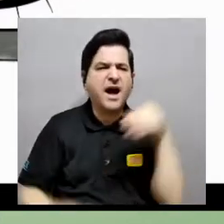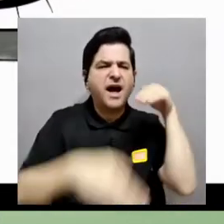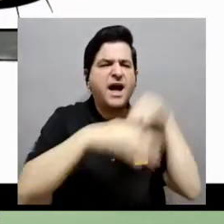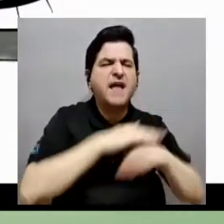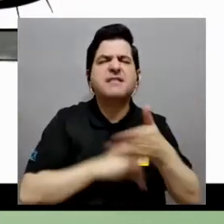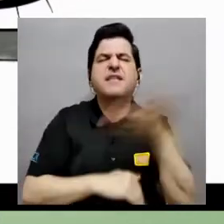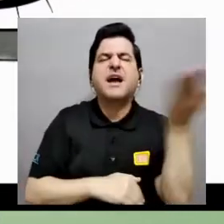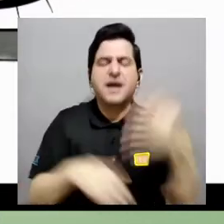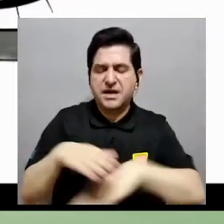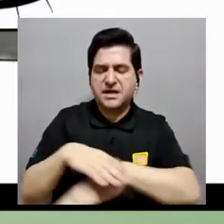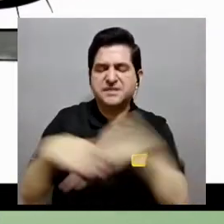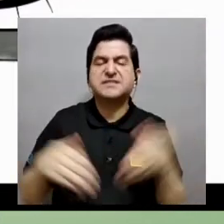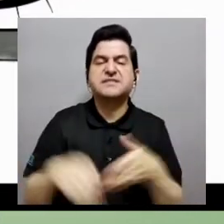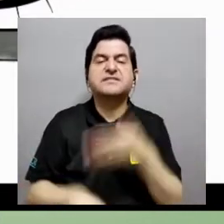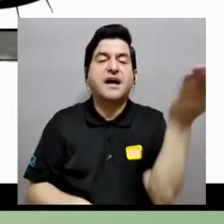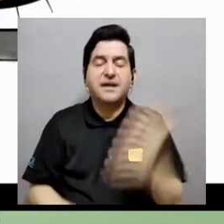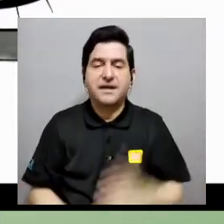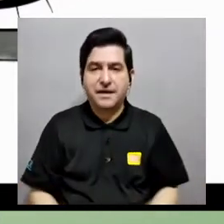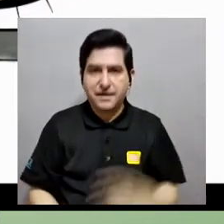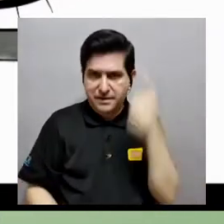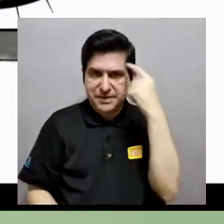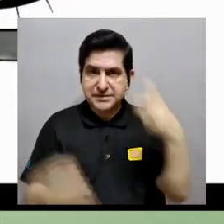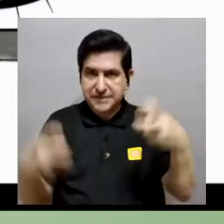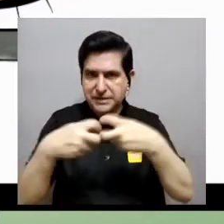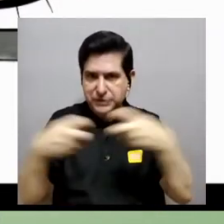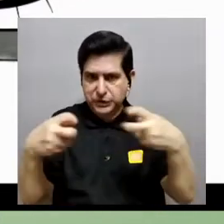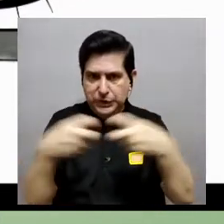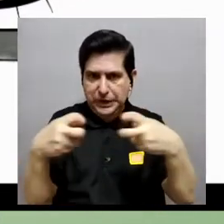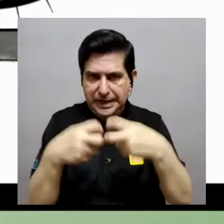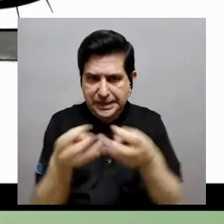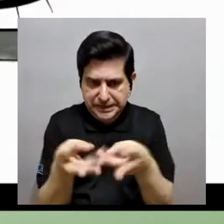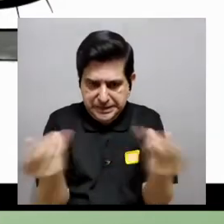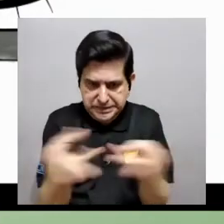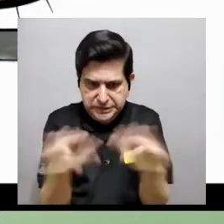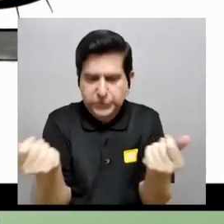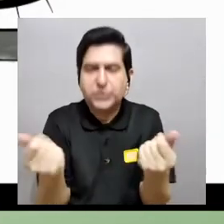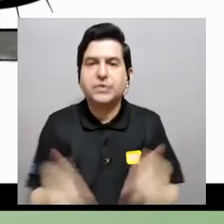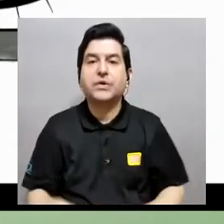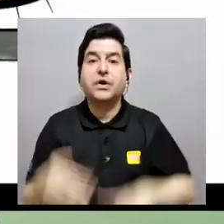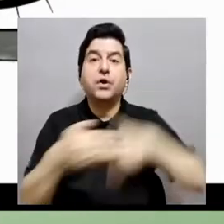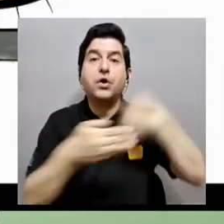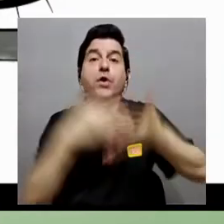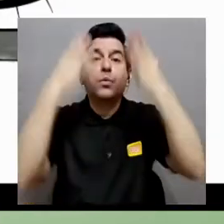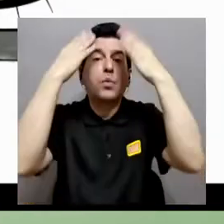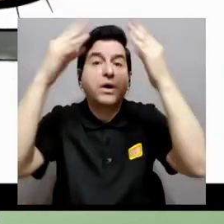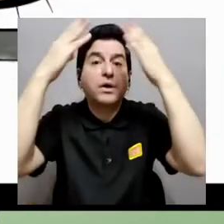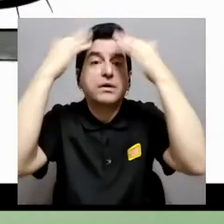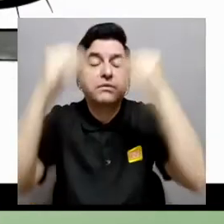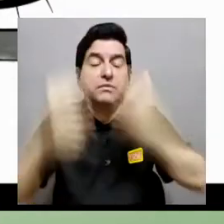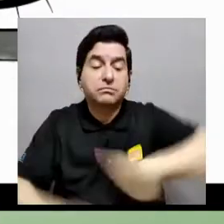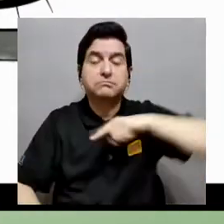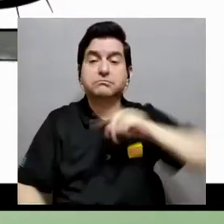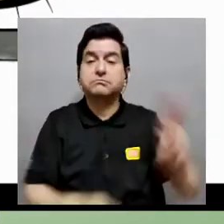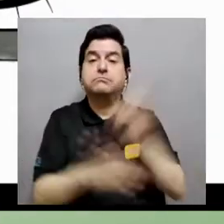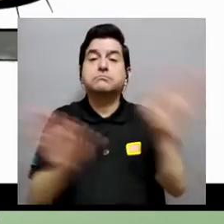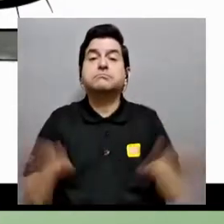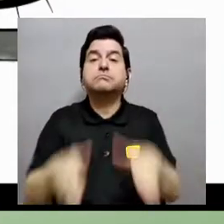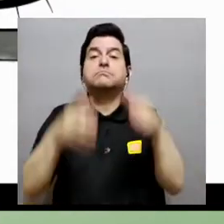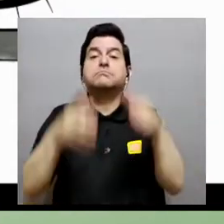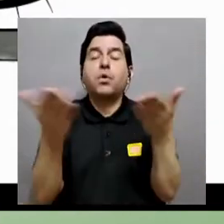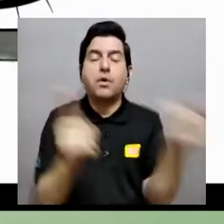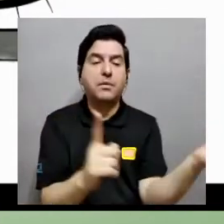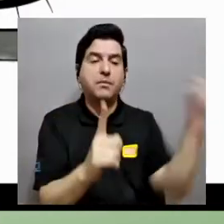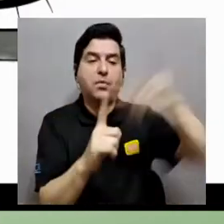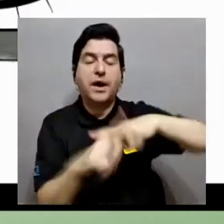lo que entra, qué es lo que sale en términos de la corriente eléctrica que se produce y de ahí se obtiene información de cómo podemos utilizar esto